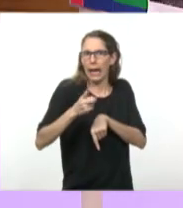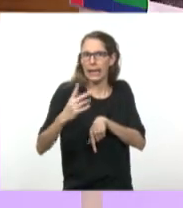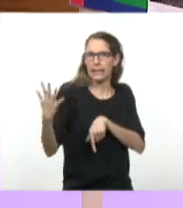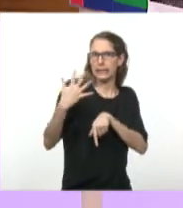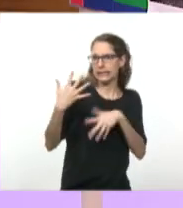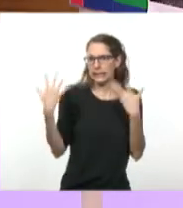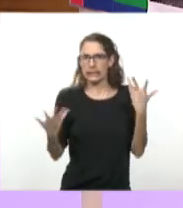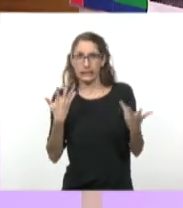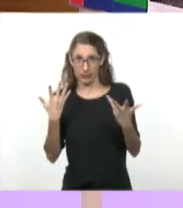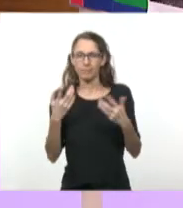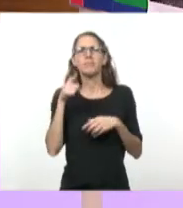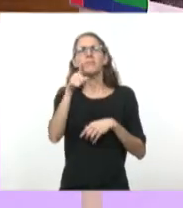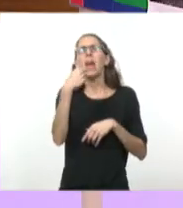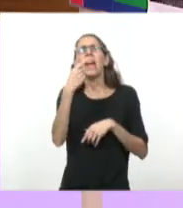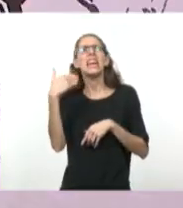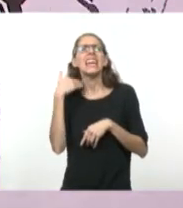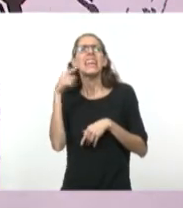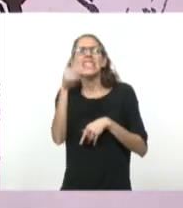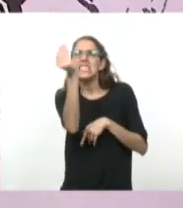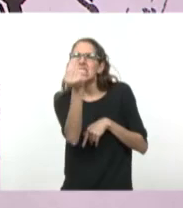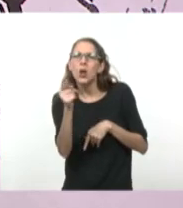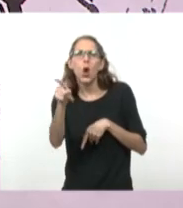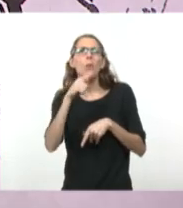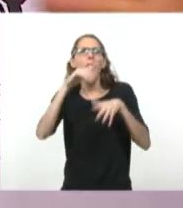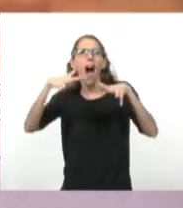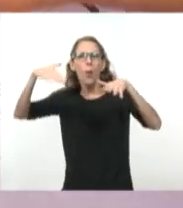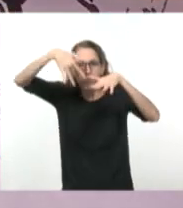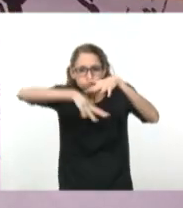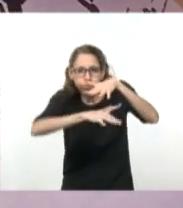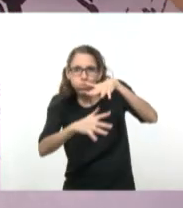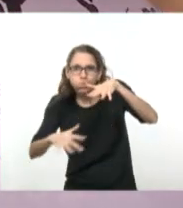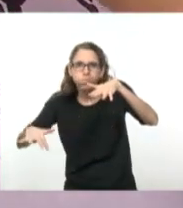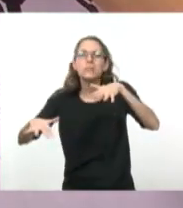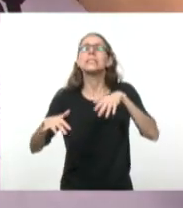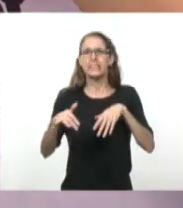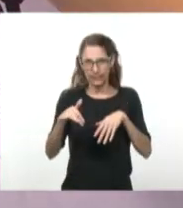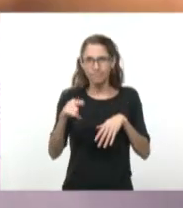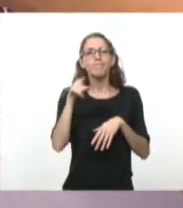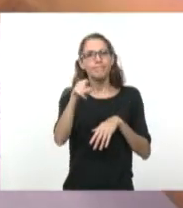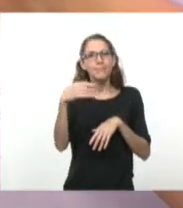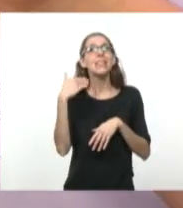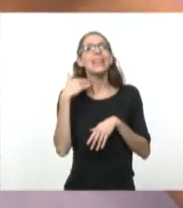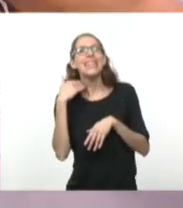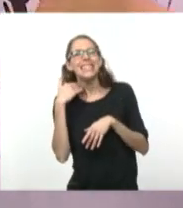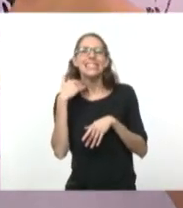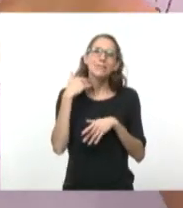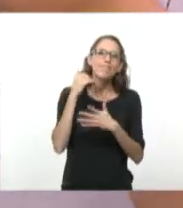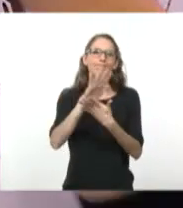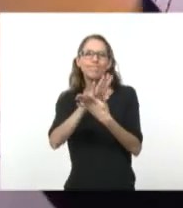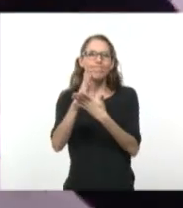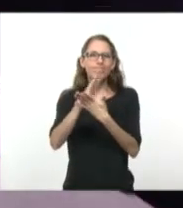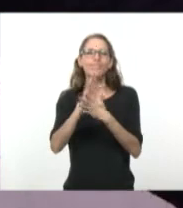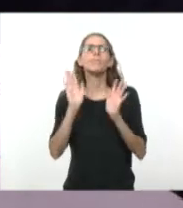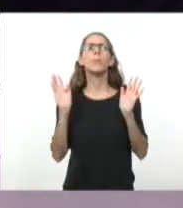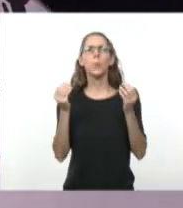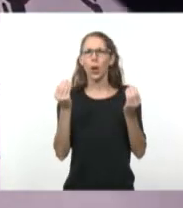representar el abajo del agua, ¿no? En algún sentido, ¿o no? Sí, el gris, fíjate que es un gris bastante intermedio. Si yo hiciera